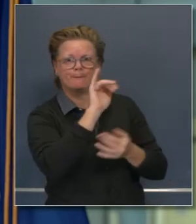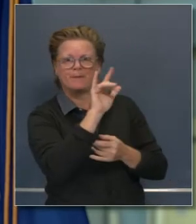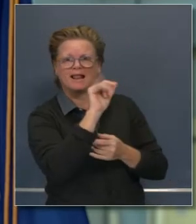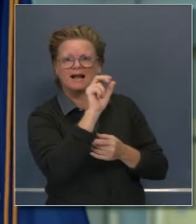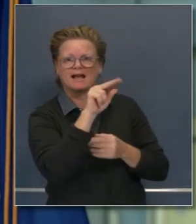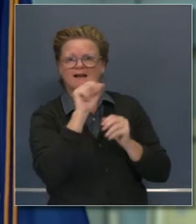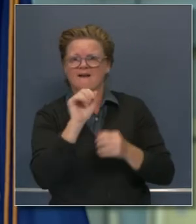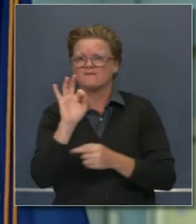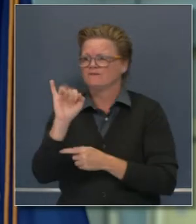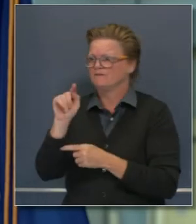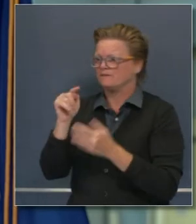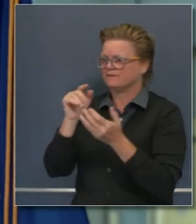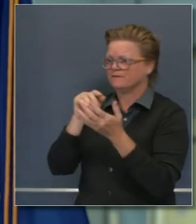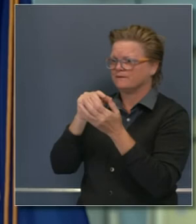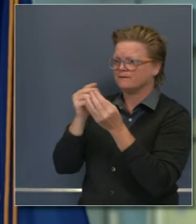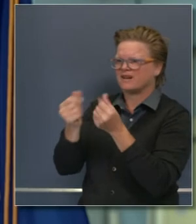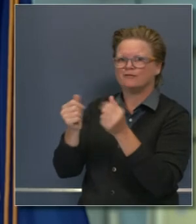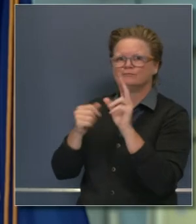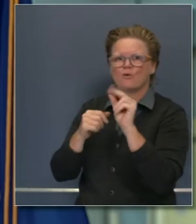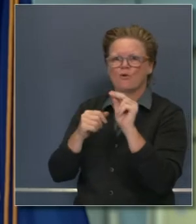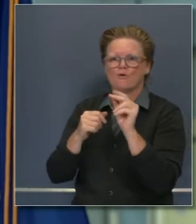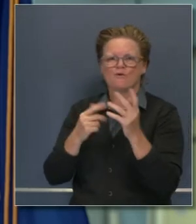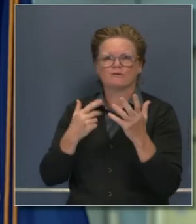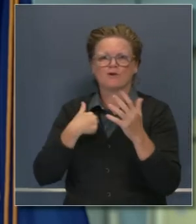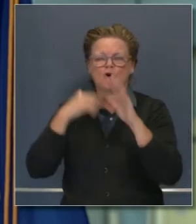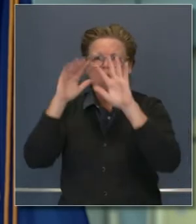al status quo, al cambiar las condiciones,